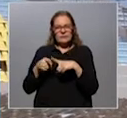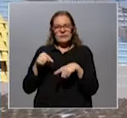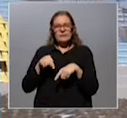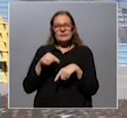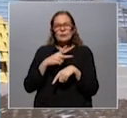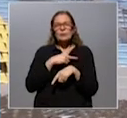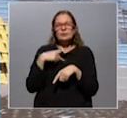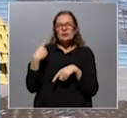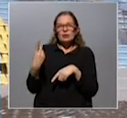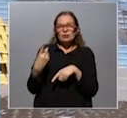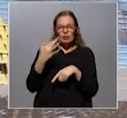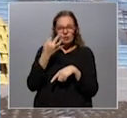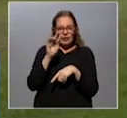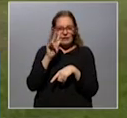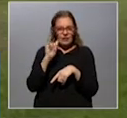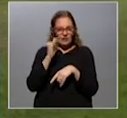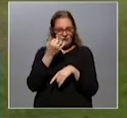fue presidente de FIFA